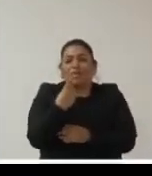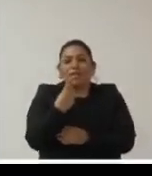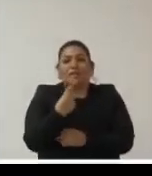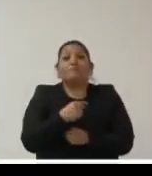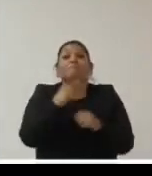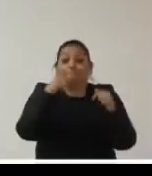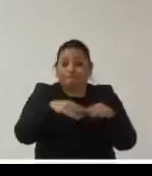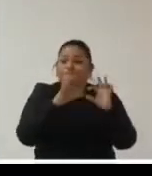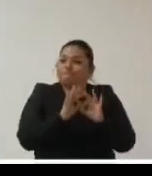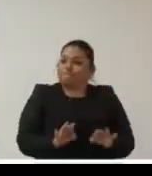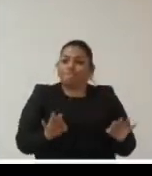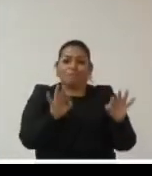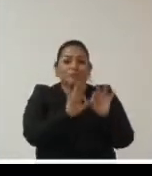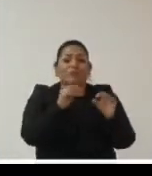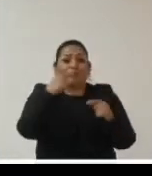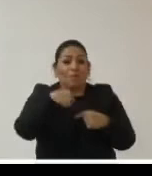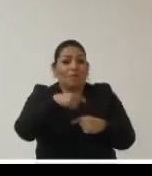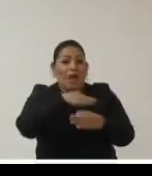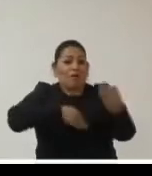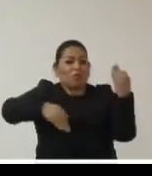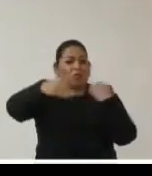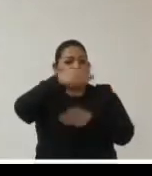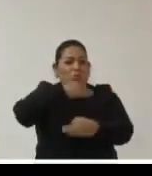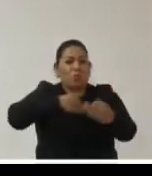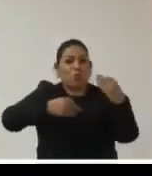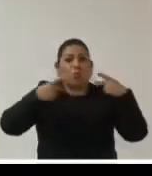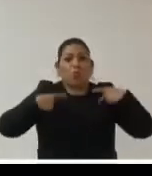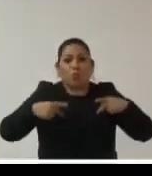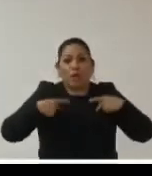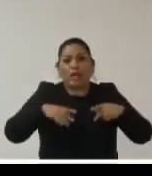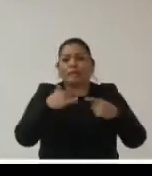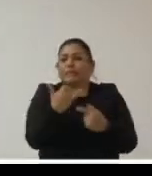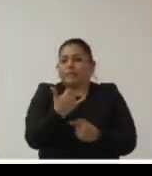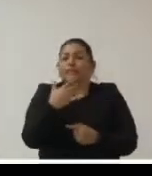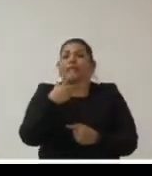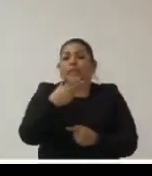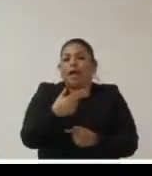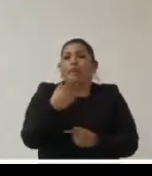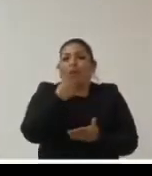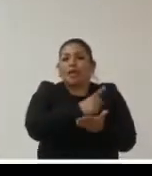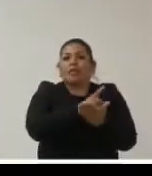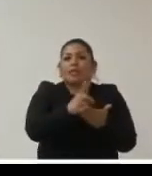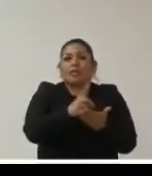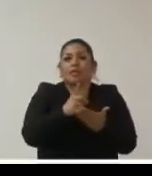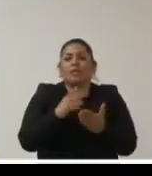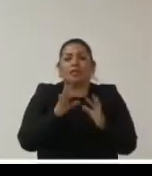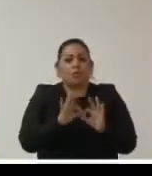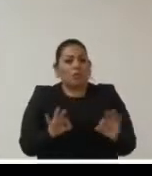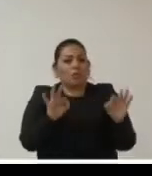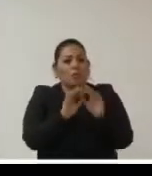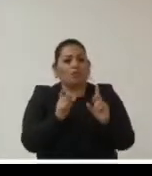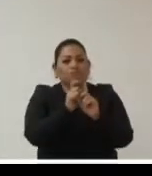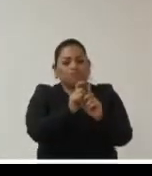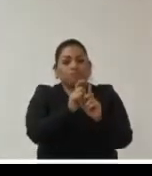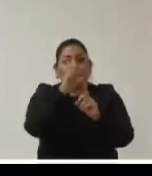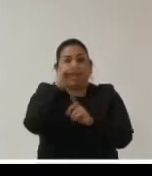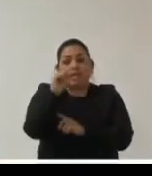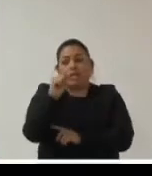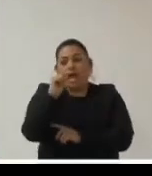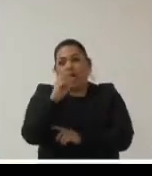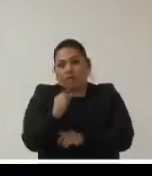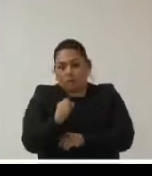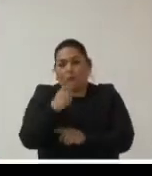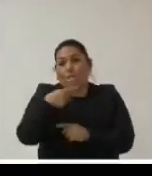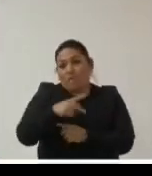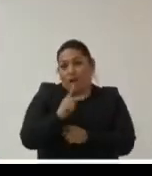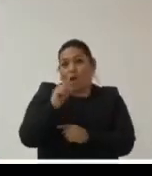para toda la sociedad para todos nosotros como personas y también como no para el derecho fundamental a la protección de datos pero